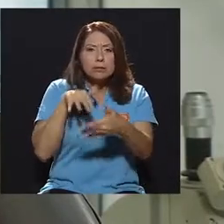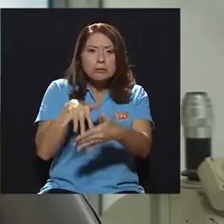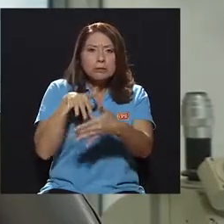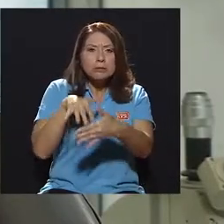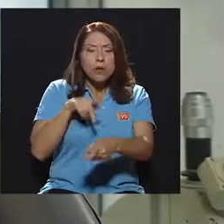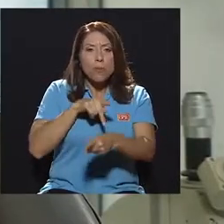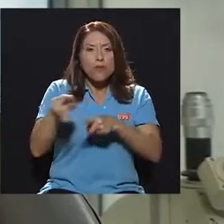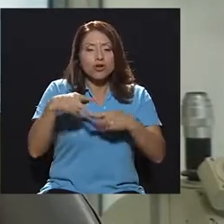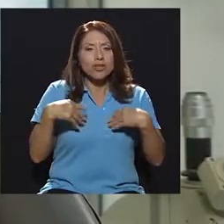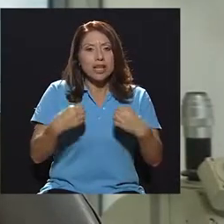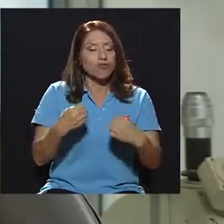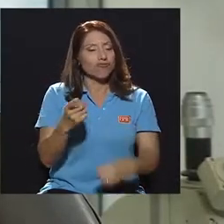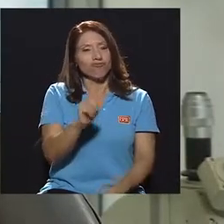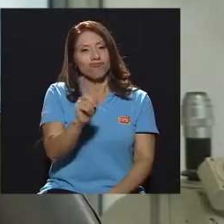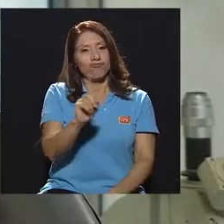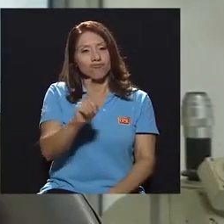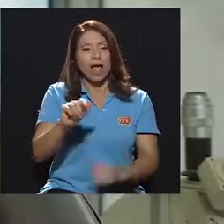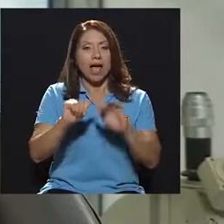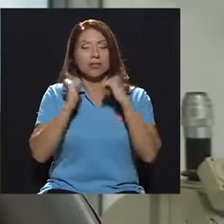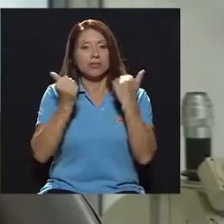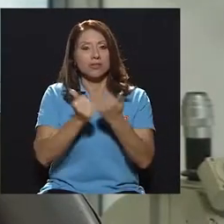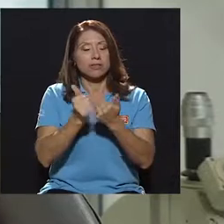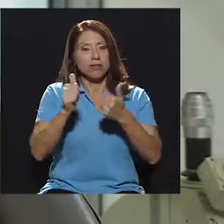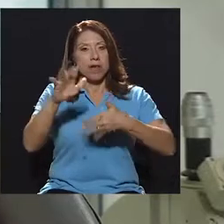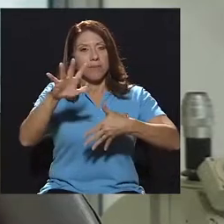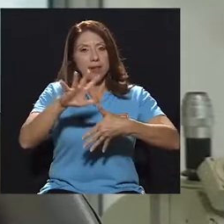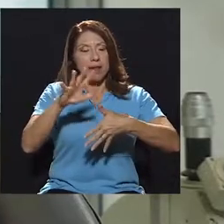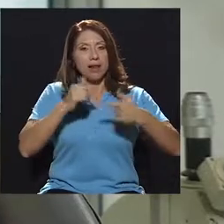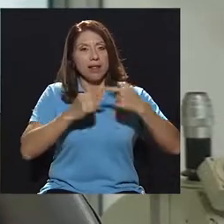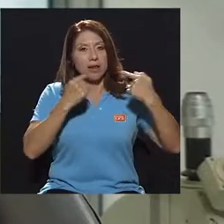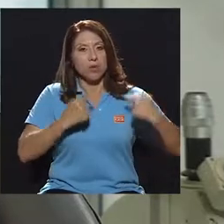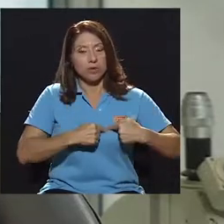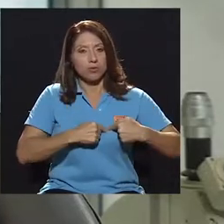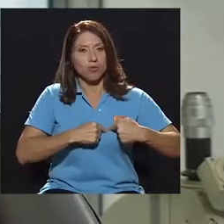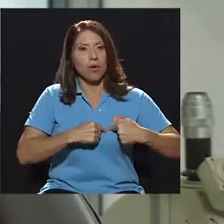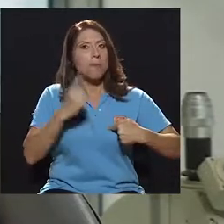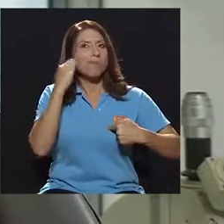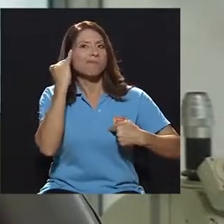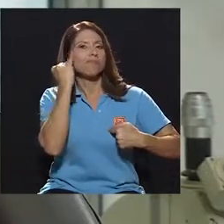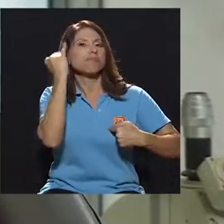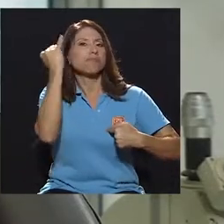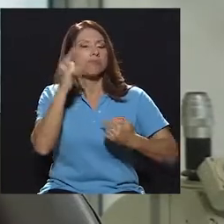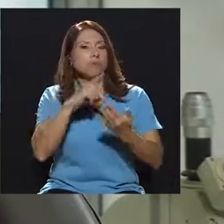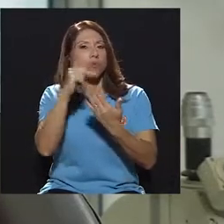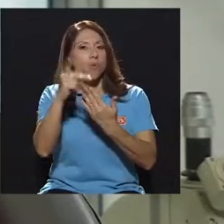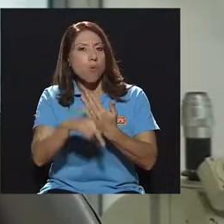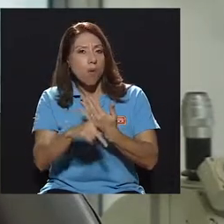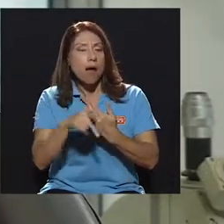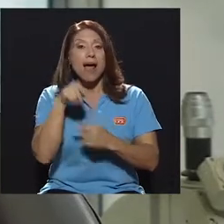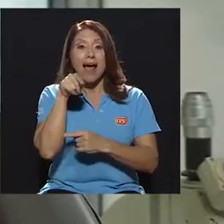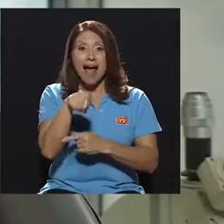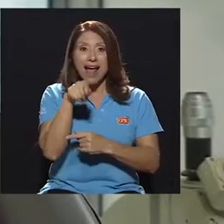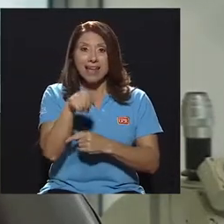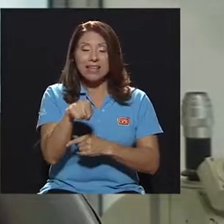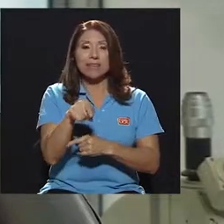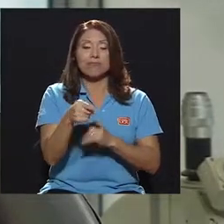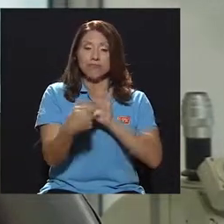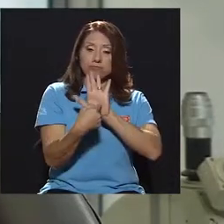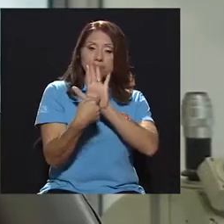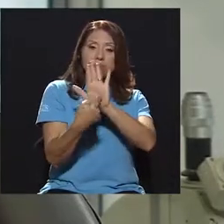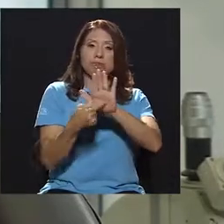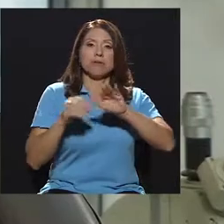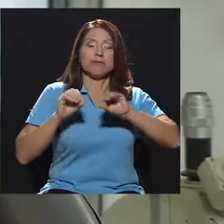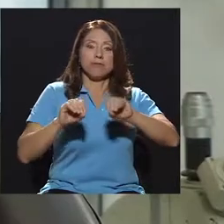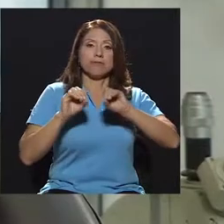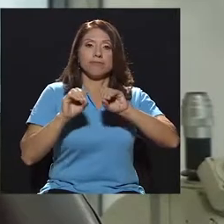Entonces, la Asociación Americana del Corazón ha ideado un programa donde facilita las técnicas para poder